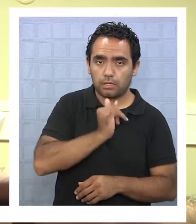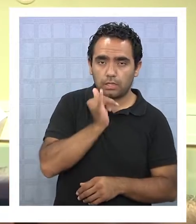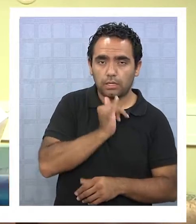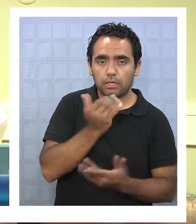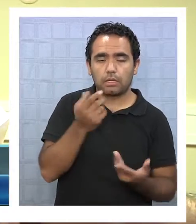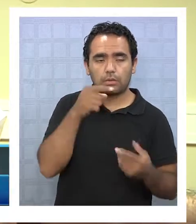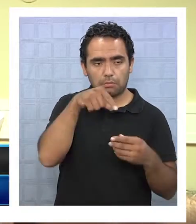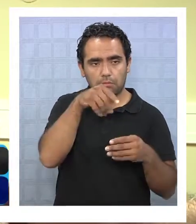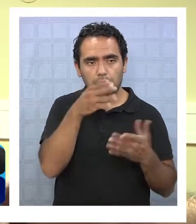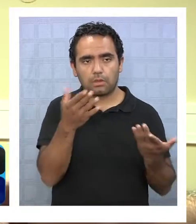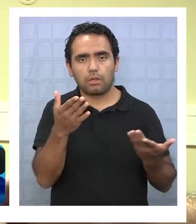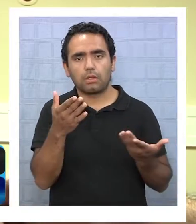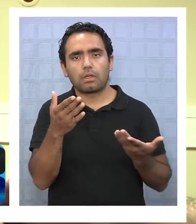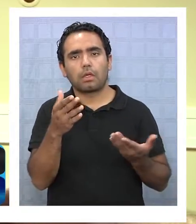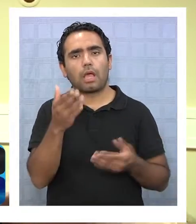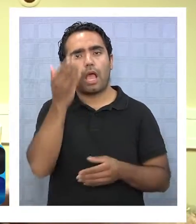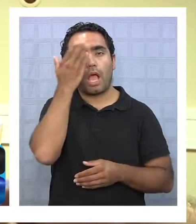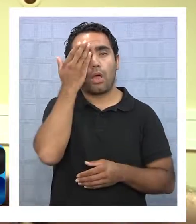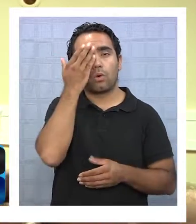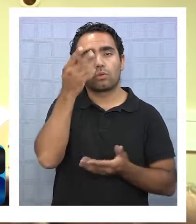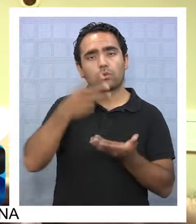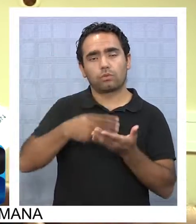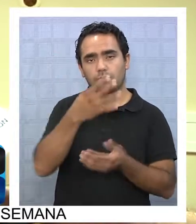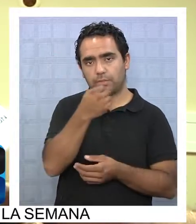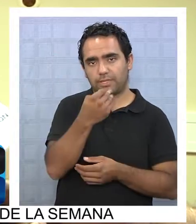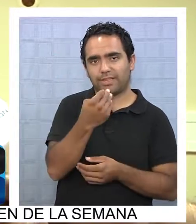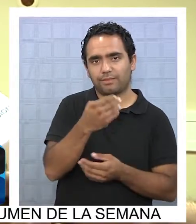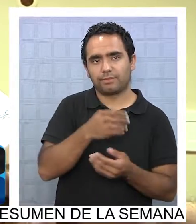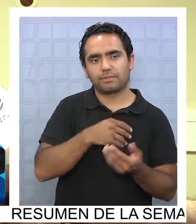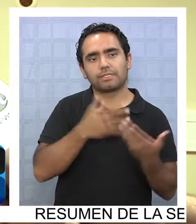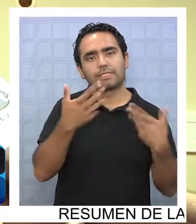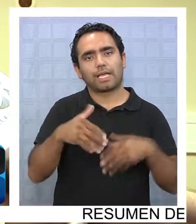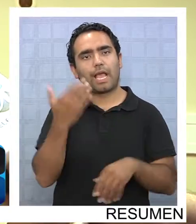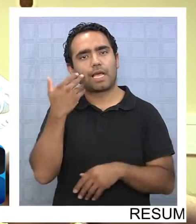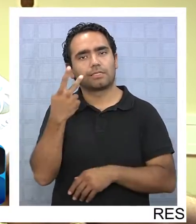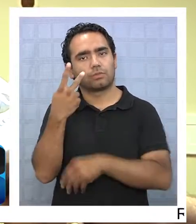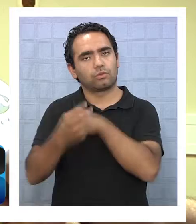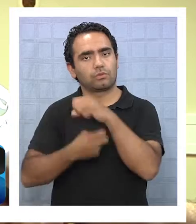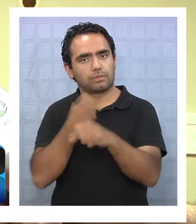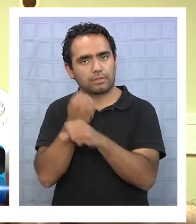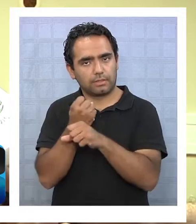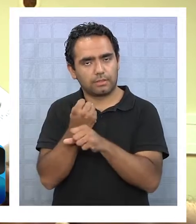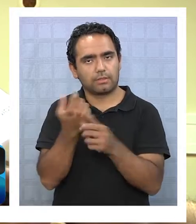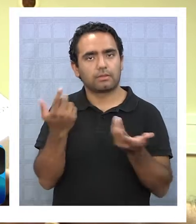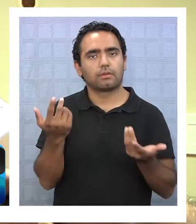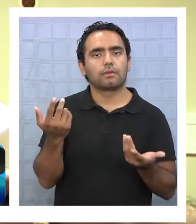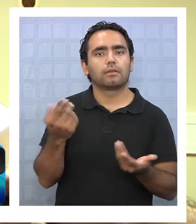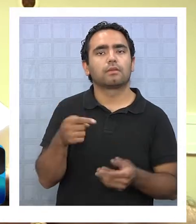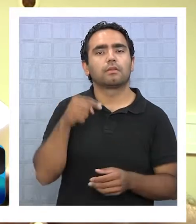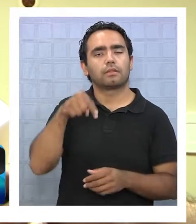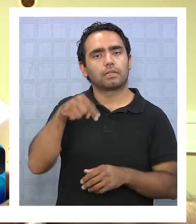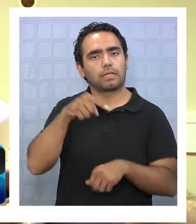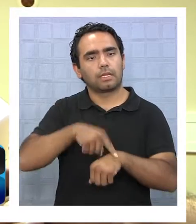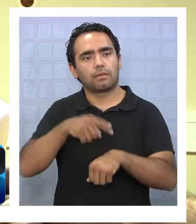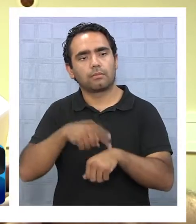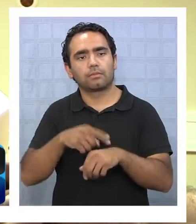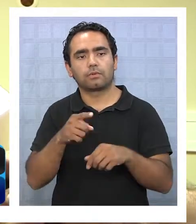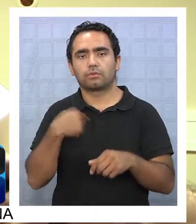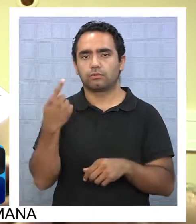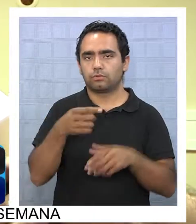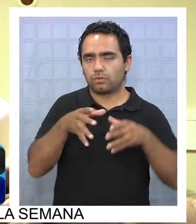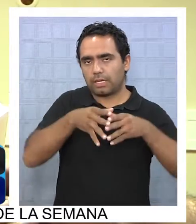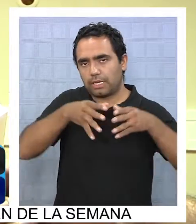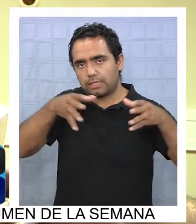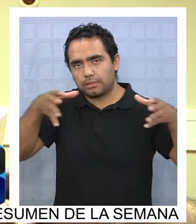agosto del 2014, ya vamos a entrar dos años. En esta época hemos